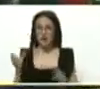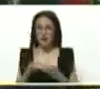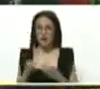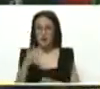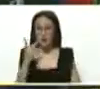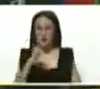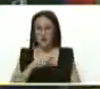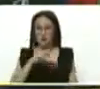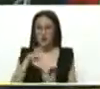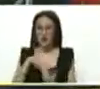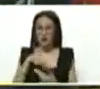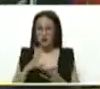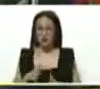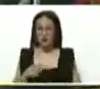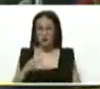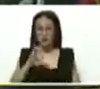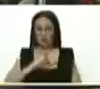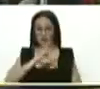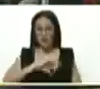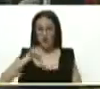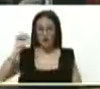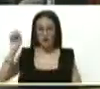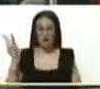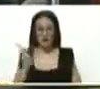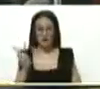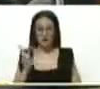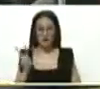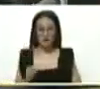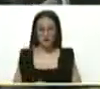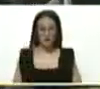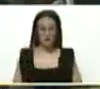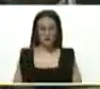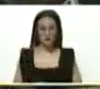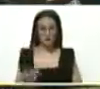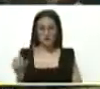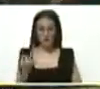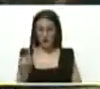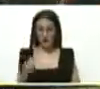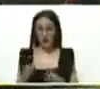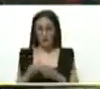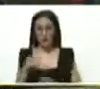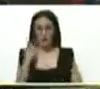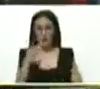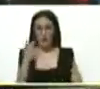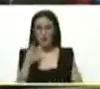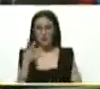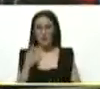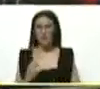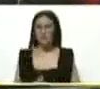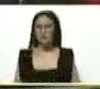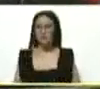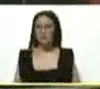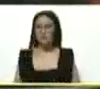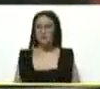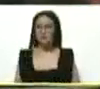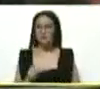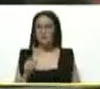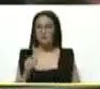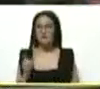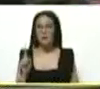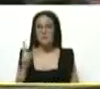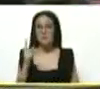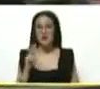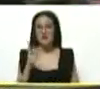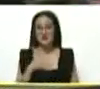revolución socialista de Venezuela, un verdadero buro político. Con su primer vicepresidente,